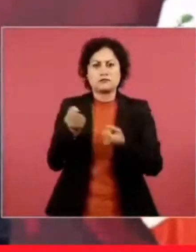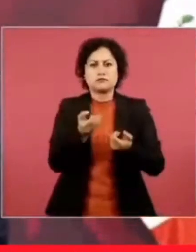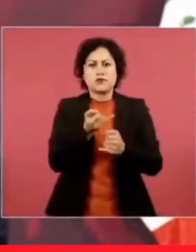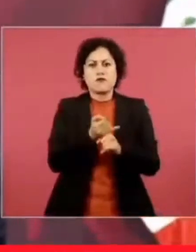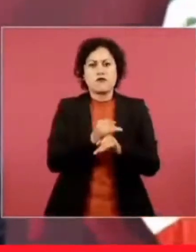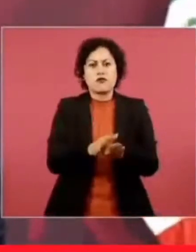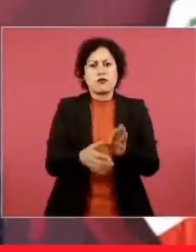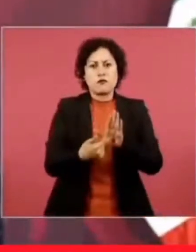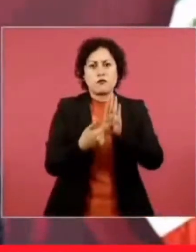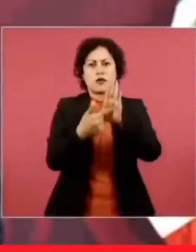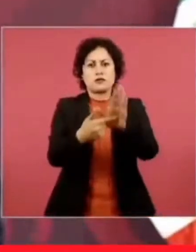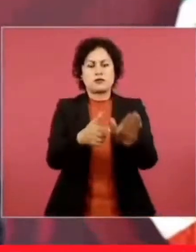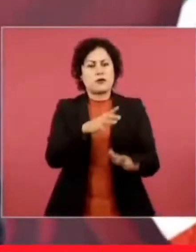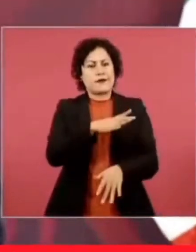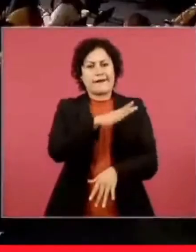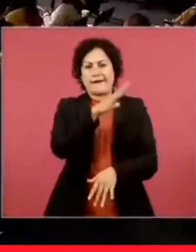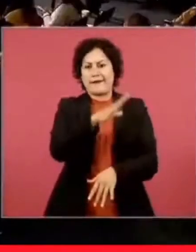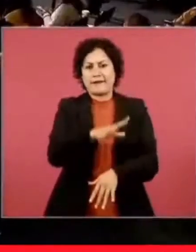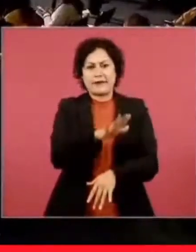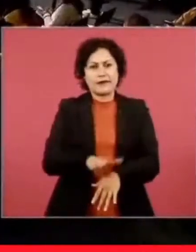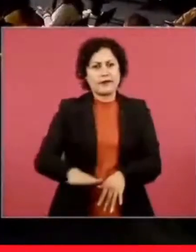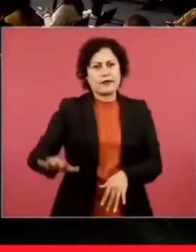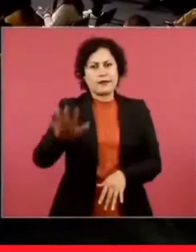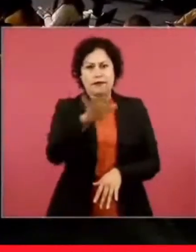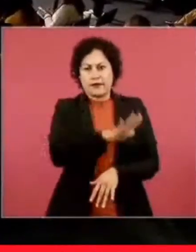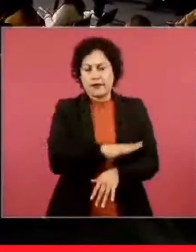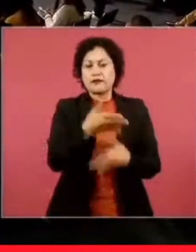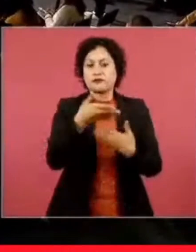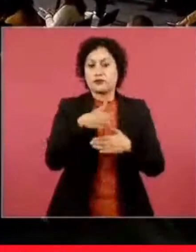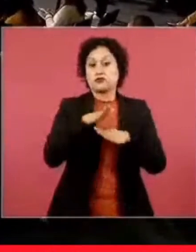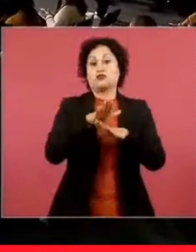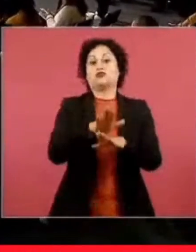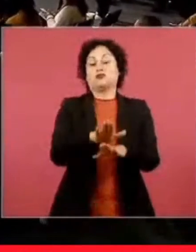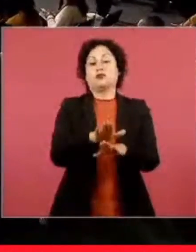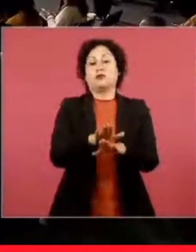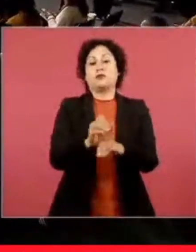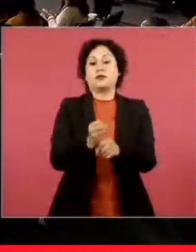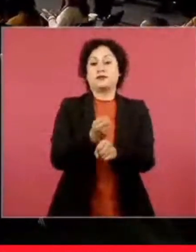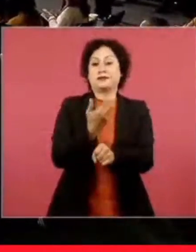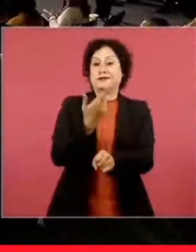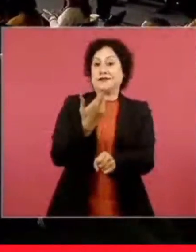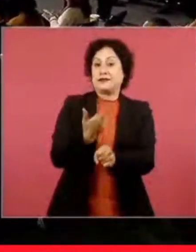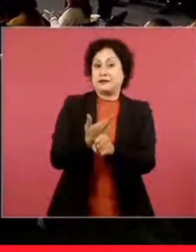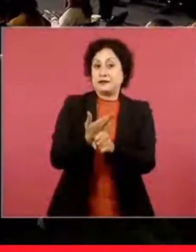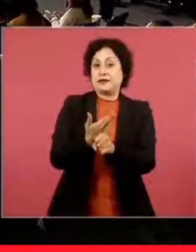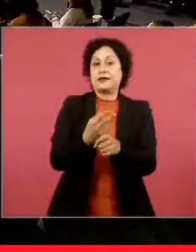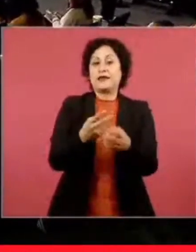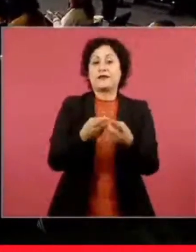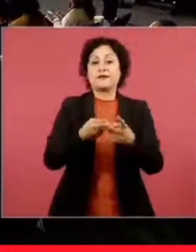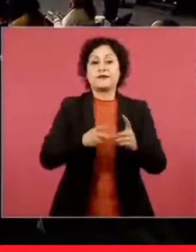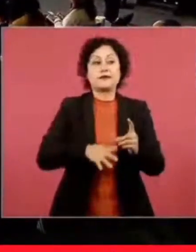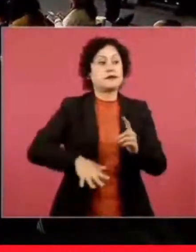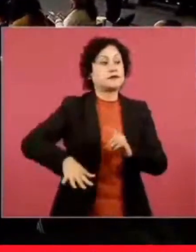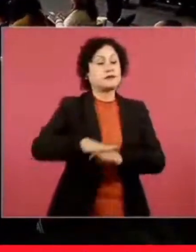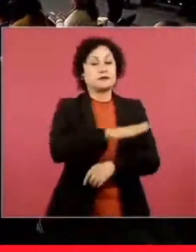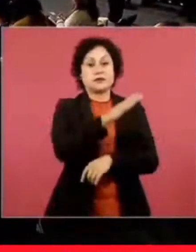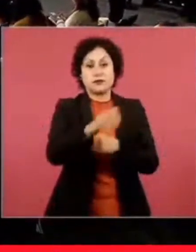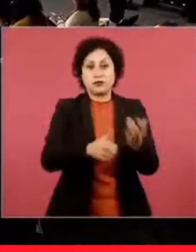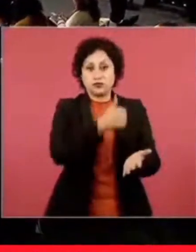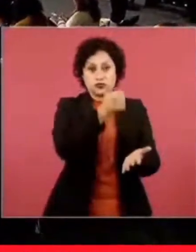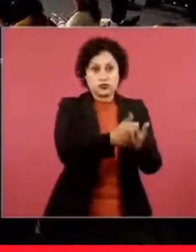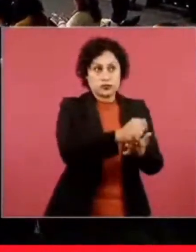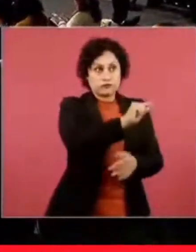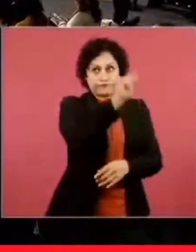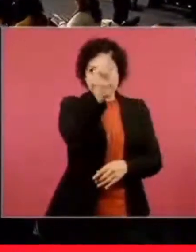de todo lo que tiene que ver con la Secretaría de Desarrollo Urbano, que